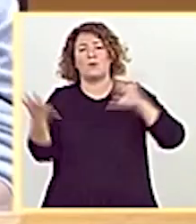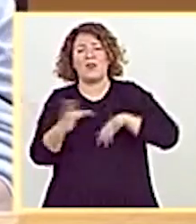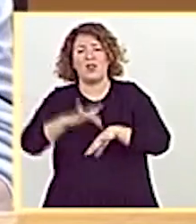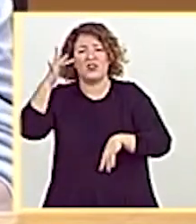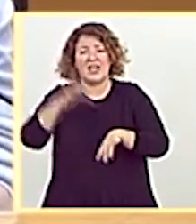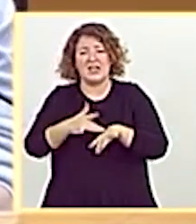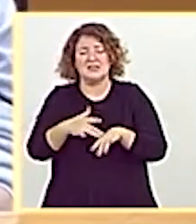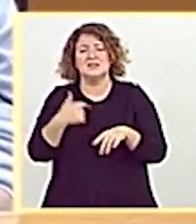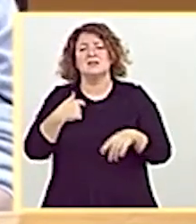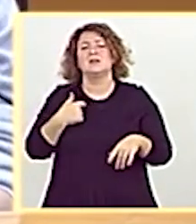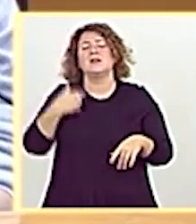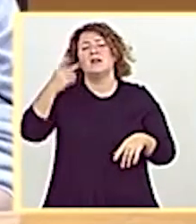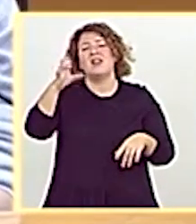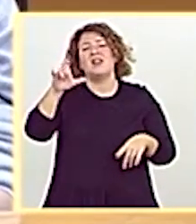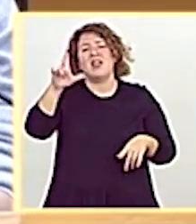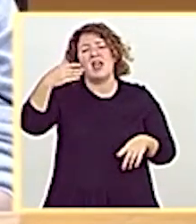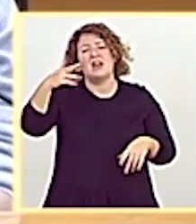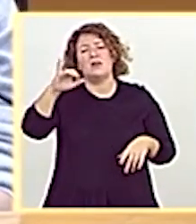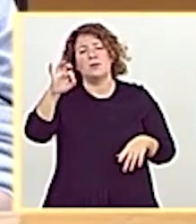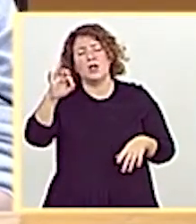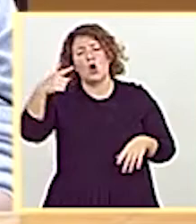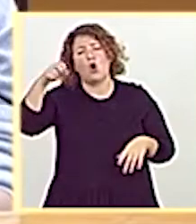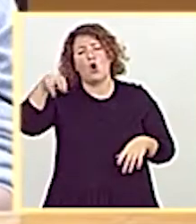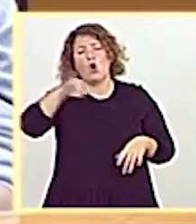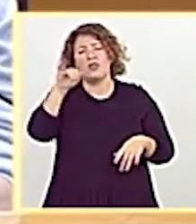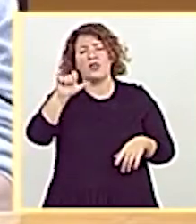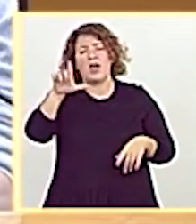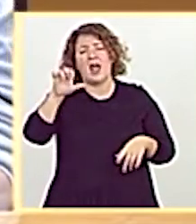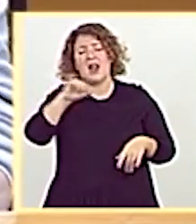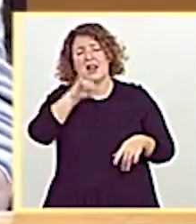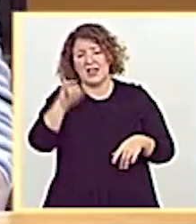Delbrío González del Grupo Parlamentario Popular.